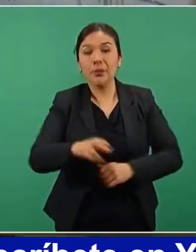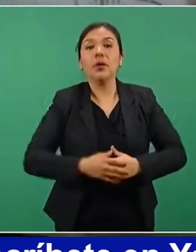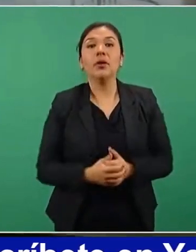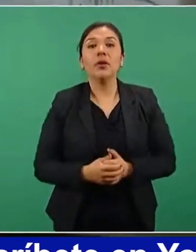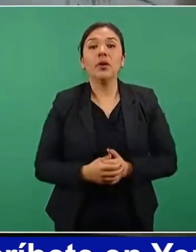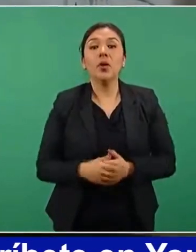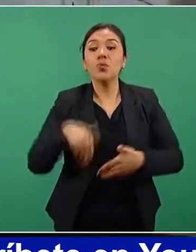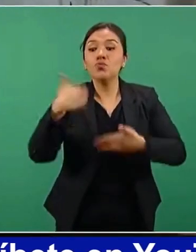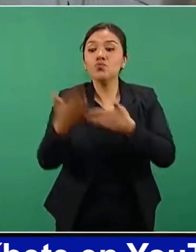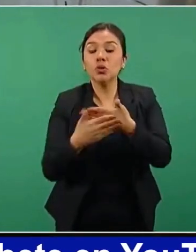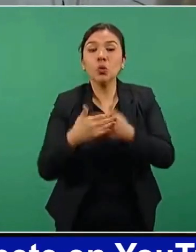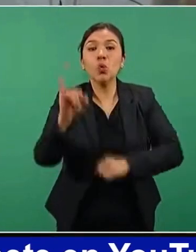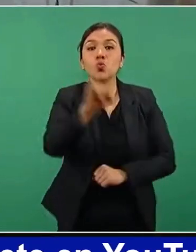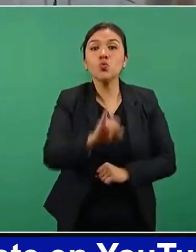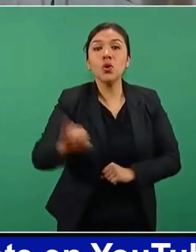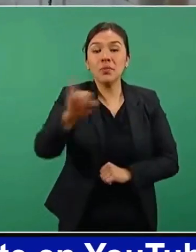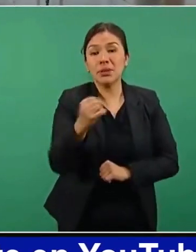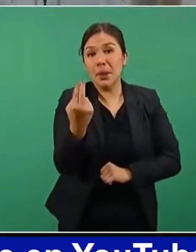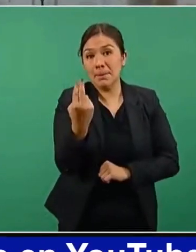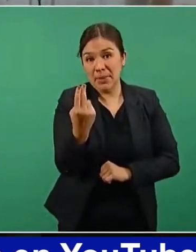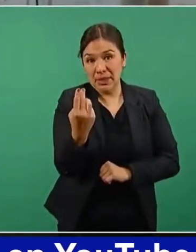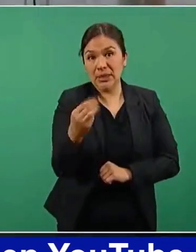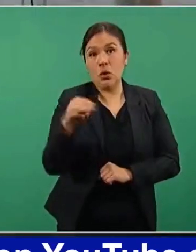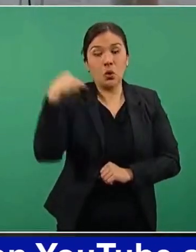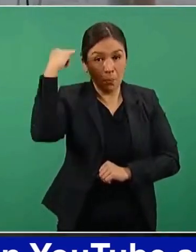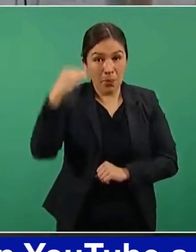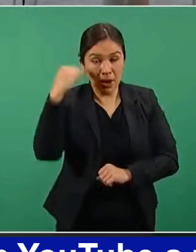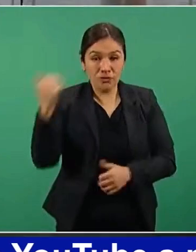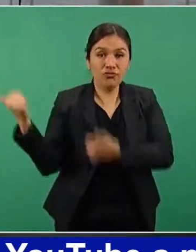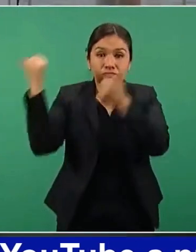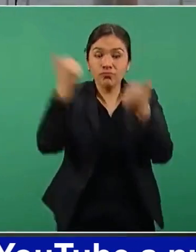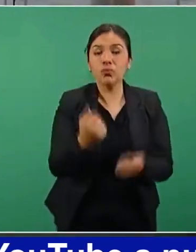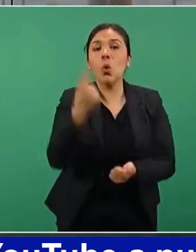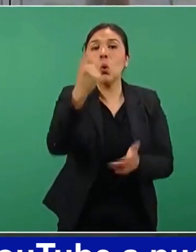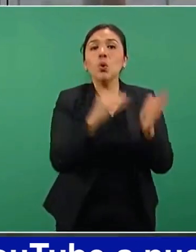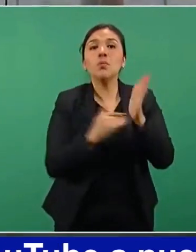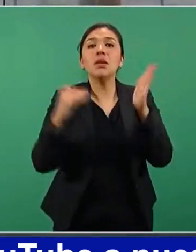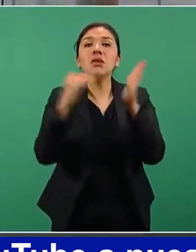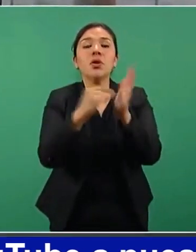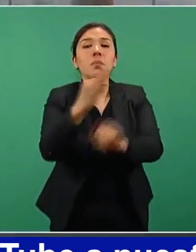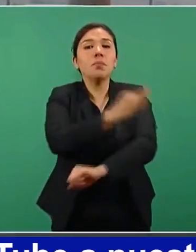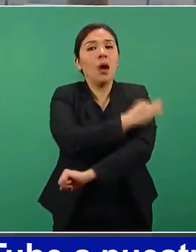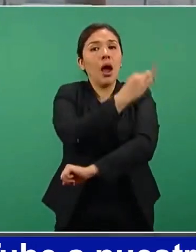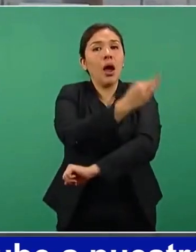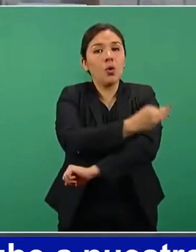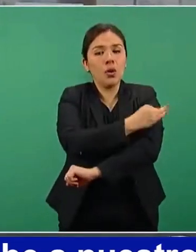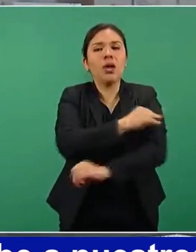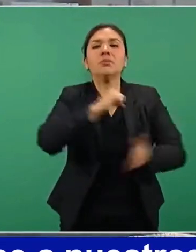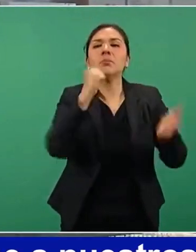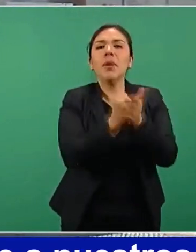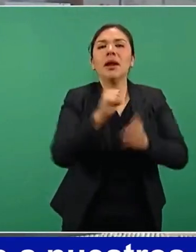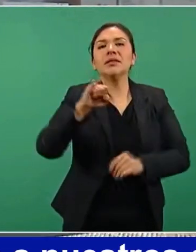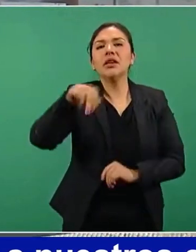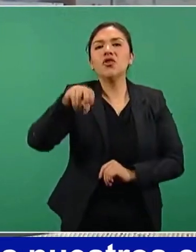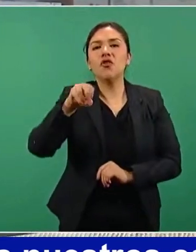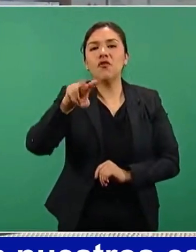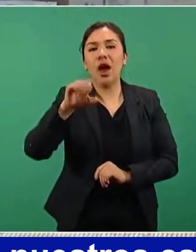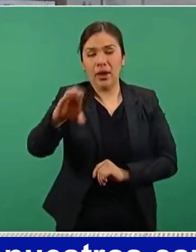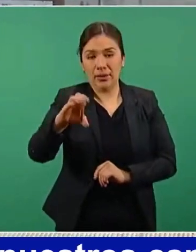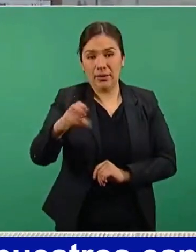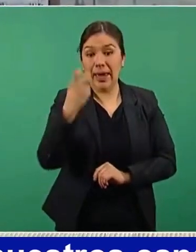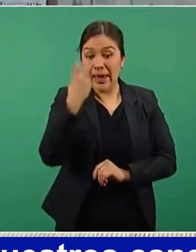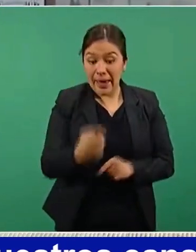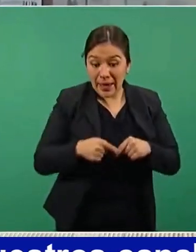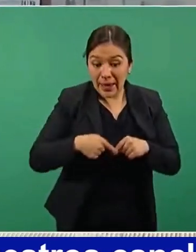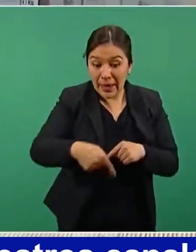jueves 25 de marzo llegarán un millón de vacunas de Sinovac. Por lo tanto, esta